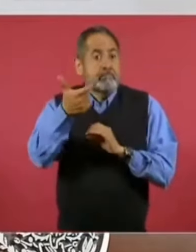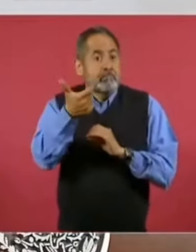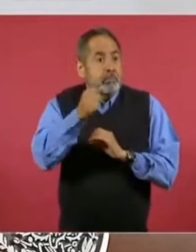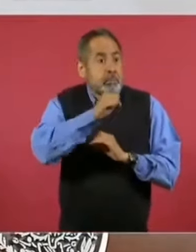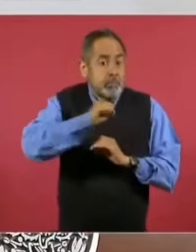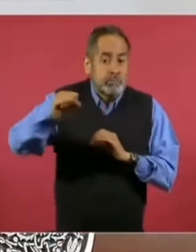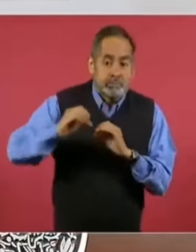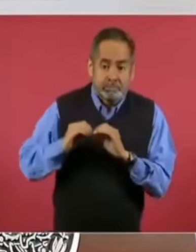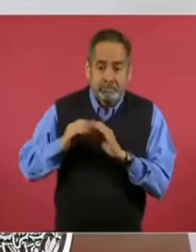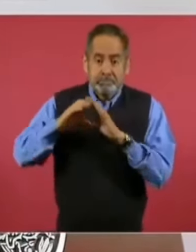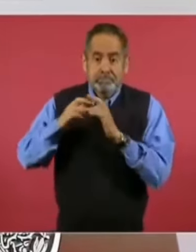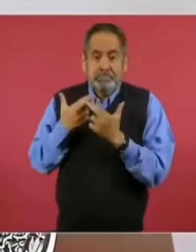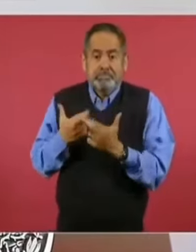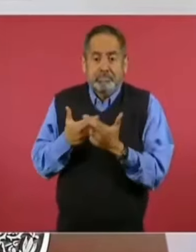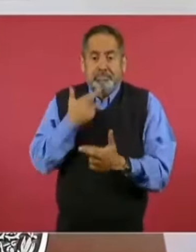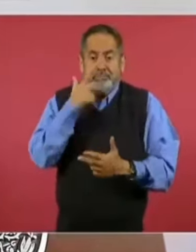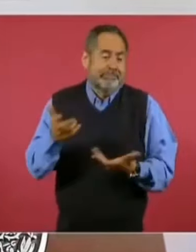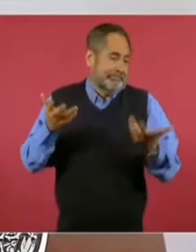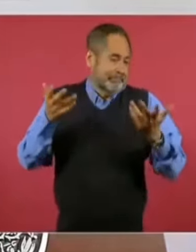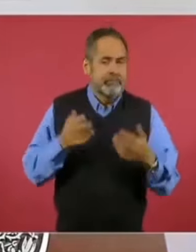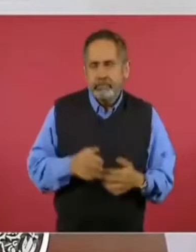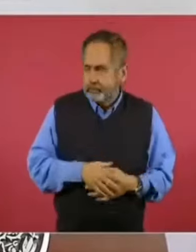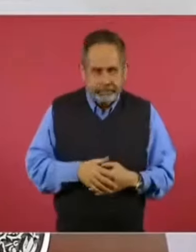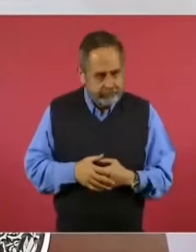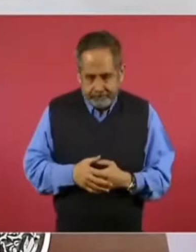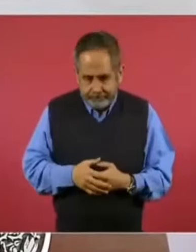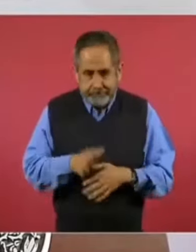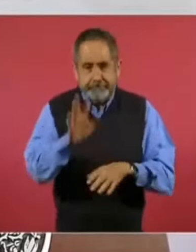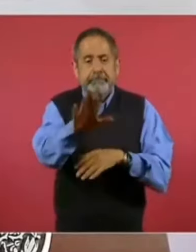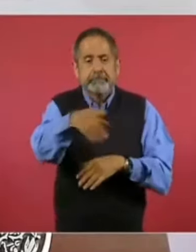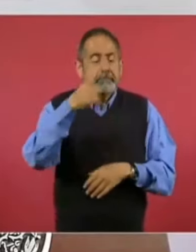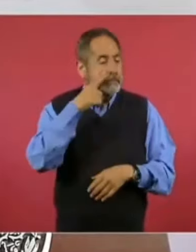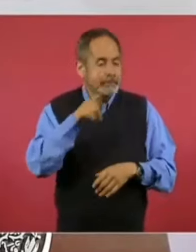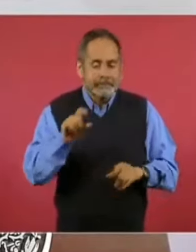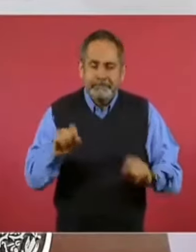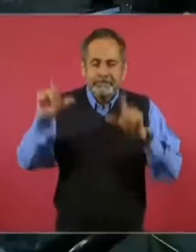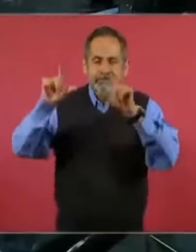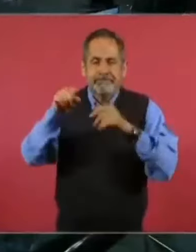está una plática de un… que es